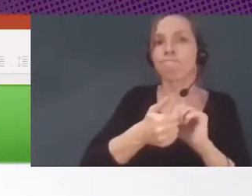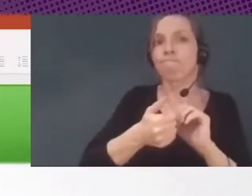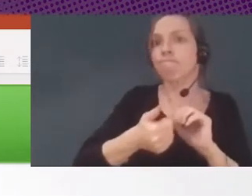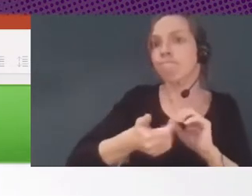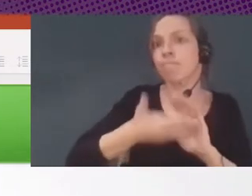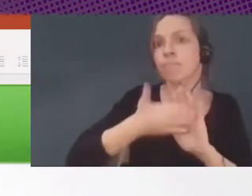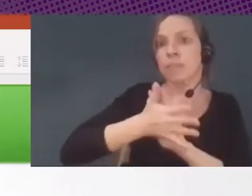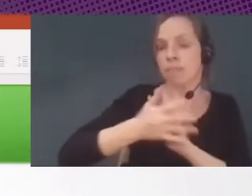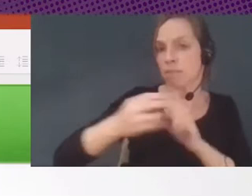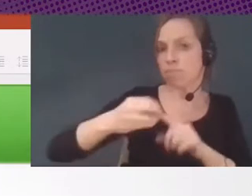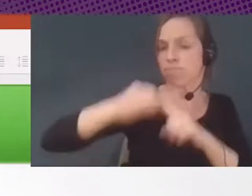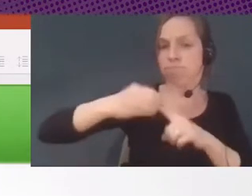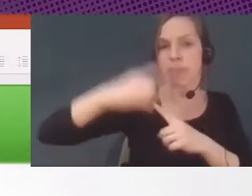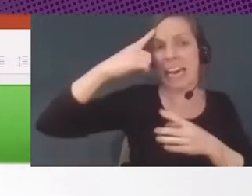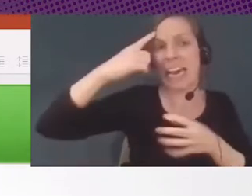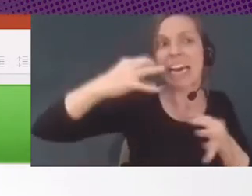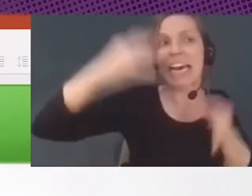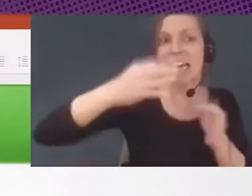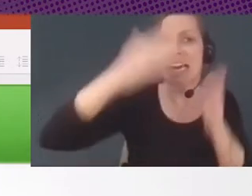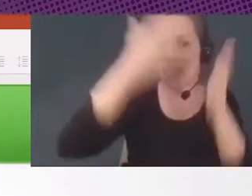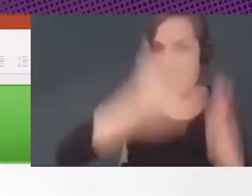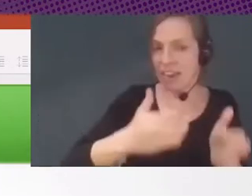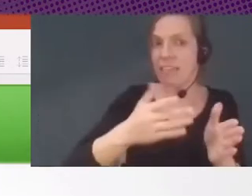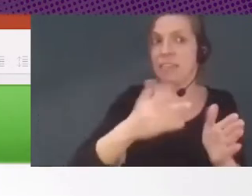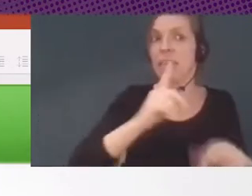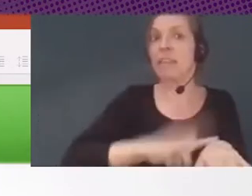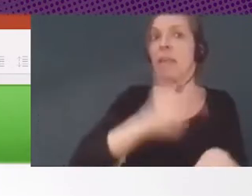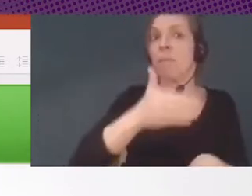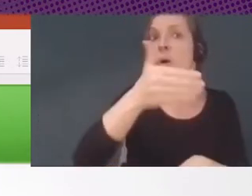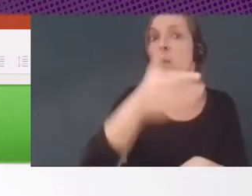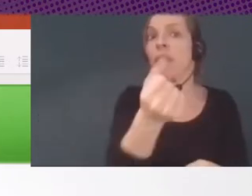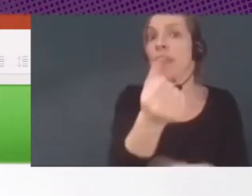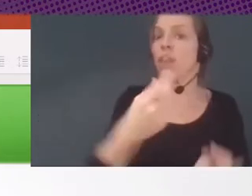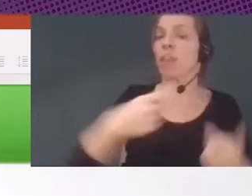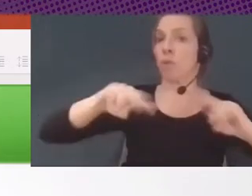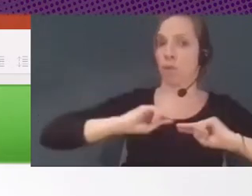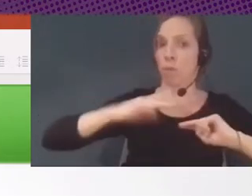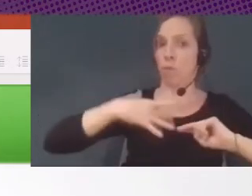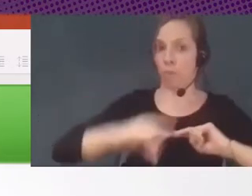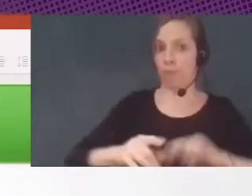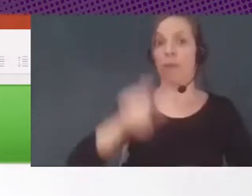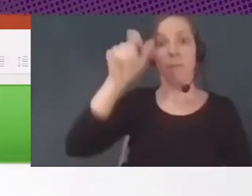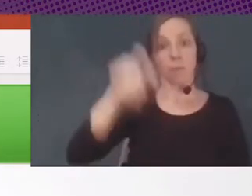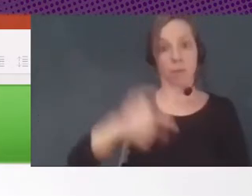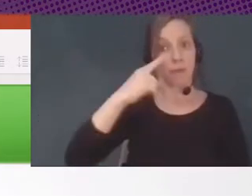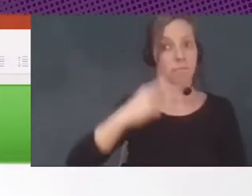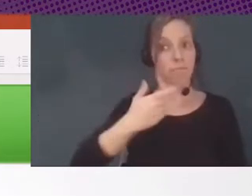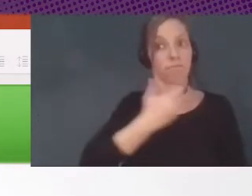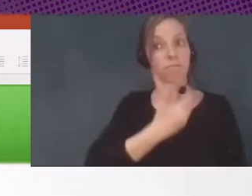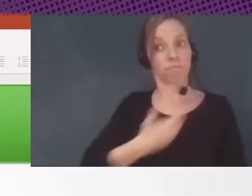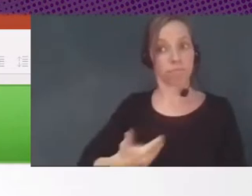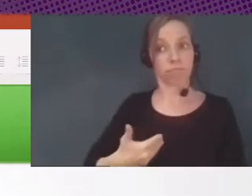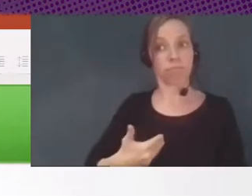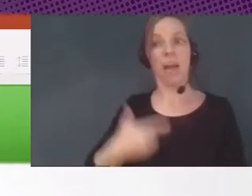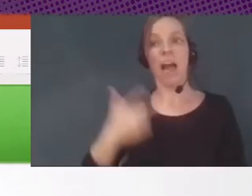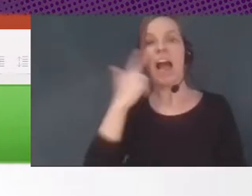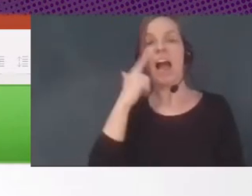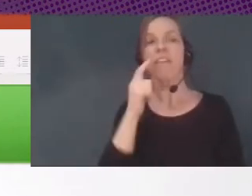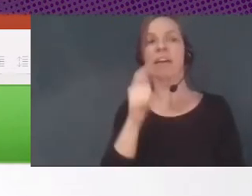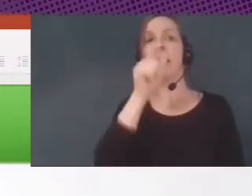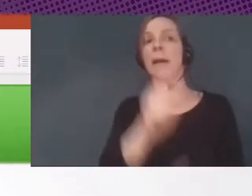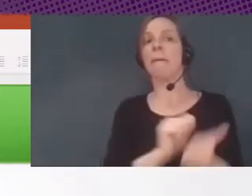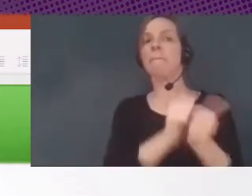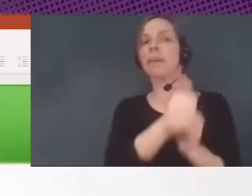a poder repagar ese dinero en el tiempo. Y los banqueros, para poder definir a quién iban a prestar, necesitaban